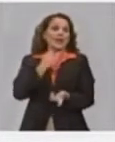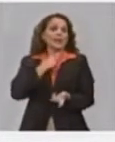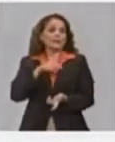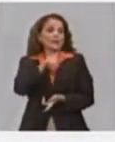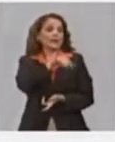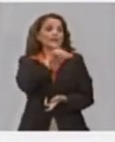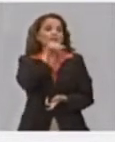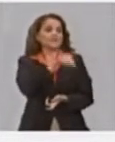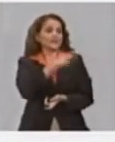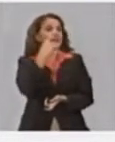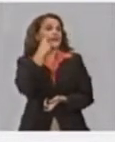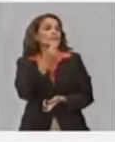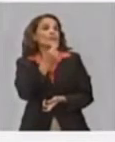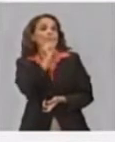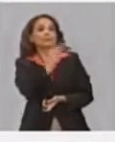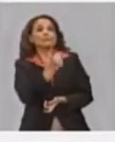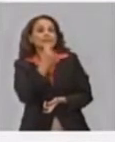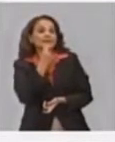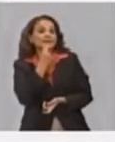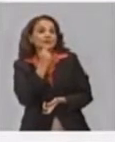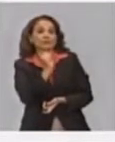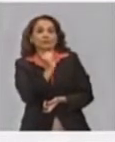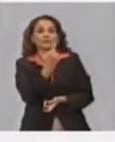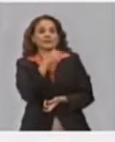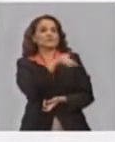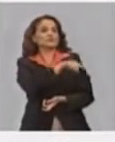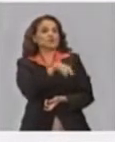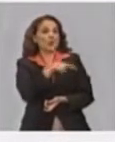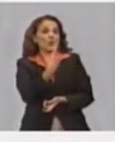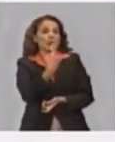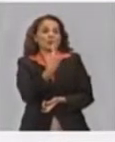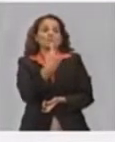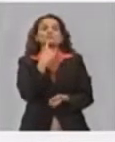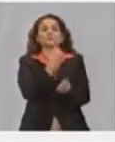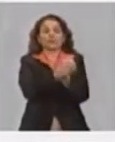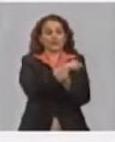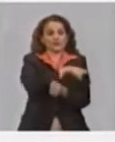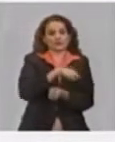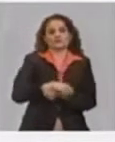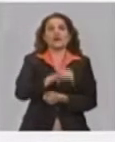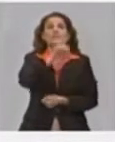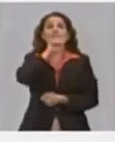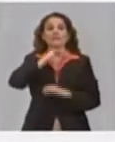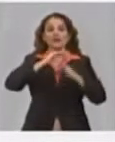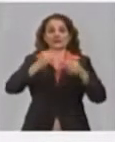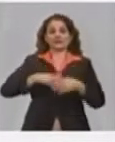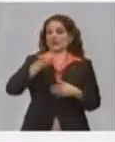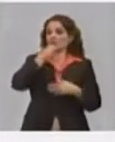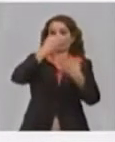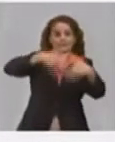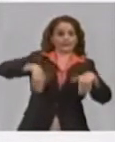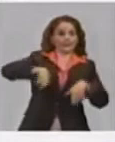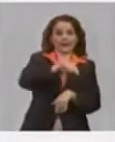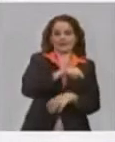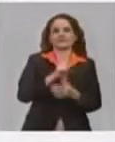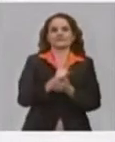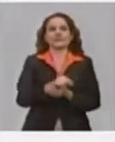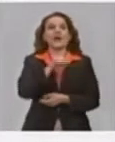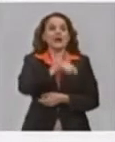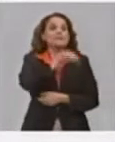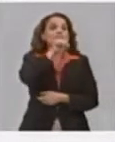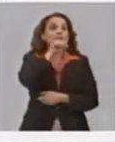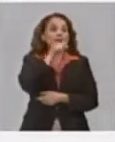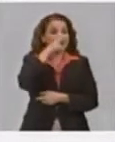viva solo, se vuelve vulnerable porque no debe salir a la calle. Ahí puede haber una madre que esté embarazada, no debe estar en la calle. Ahí hay una madre con hijos